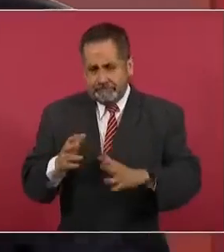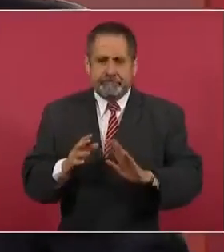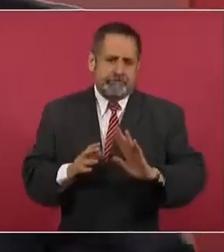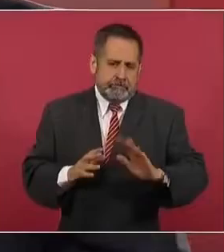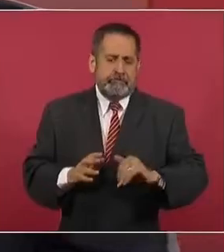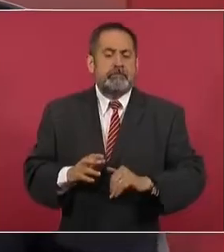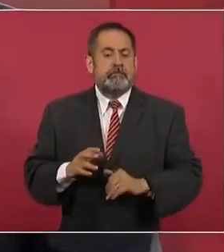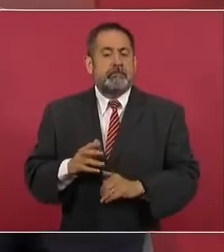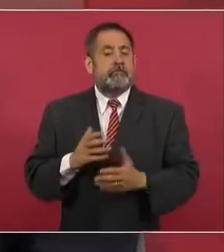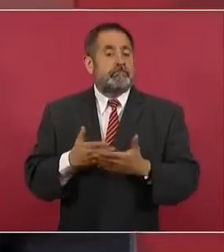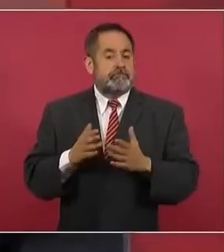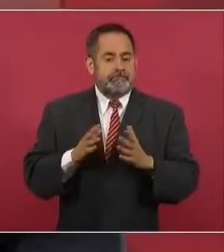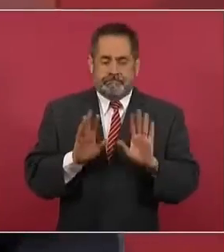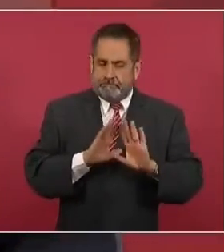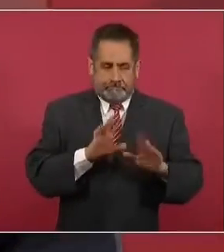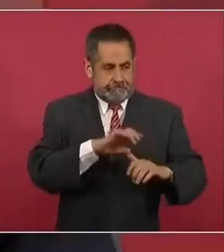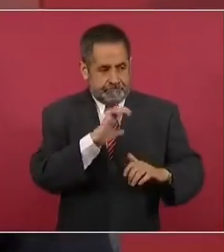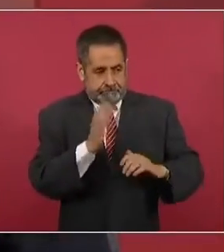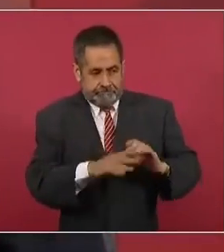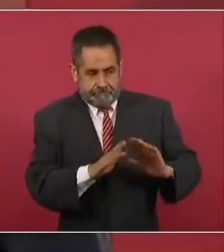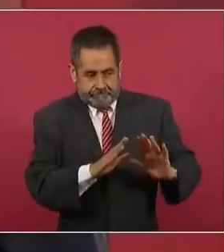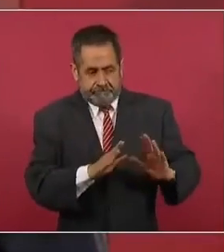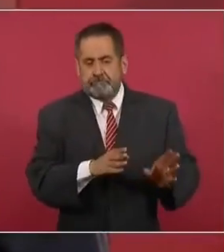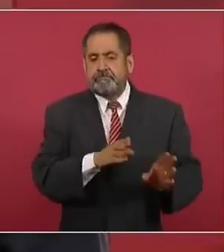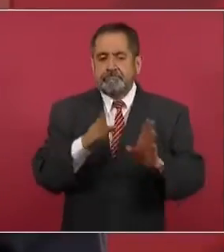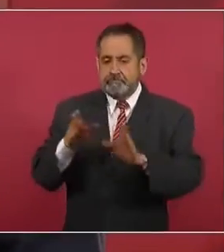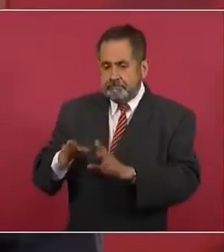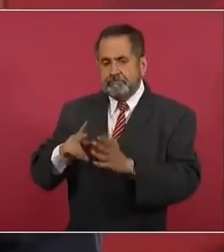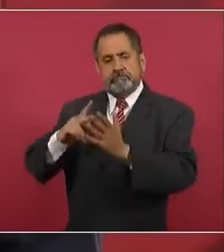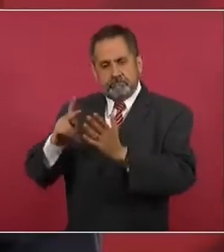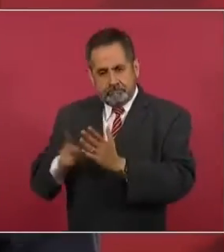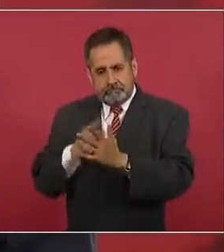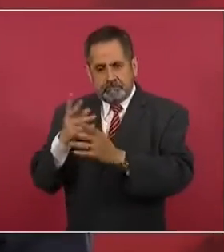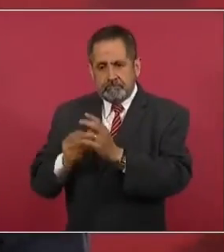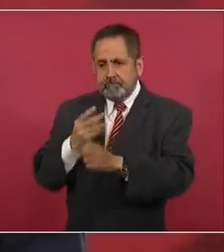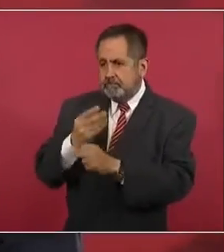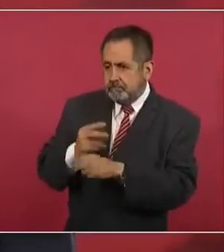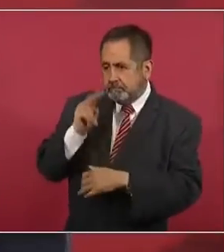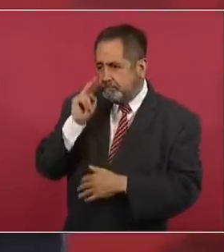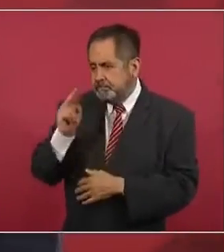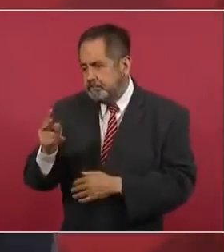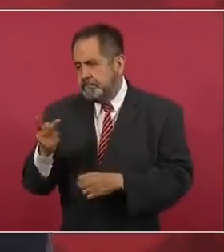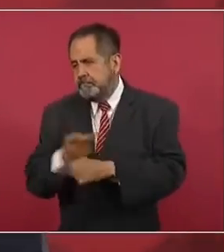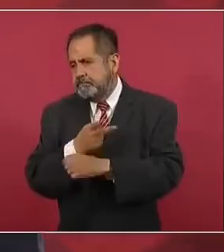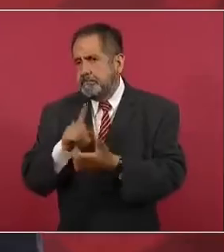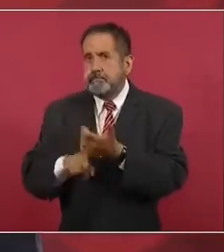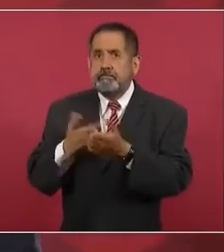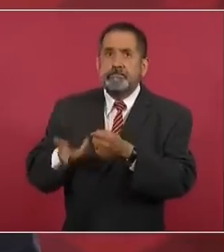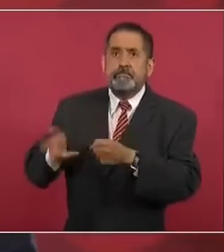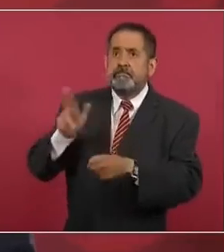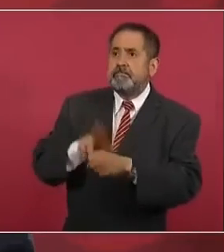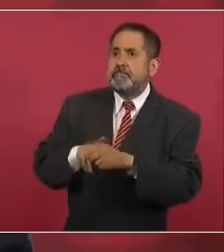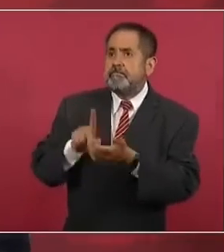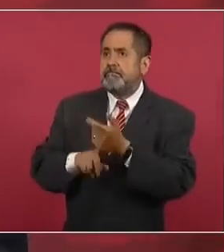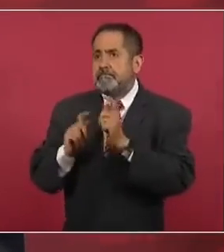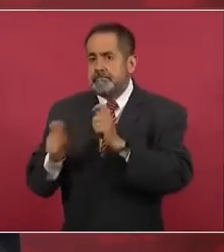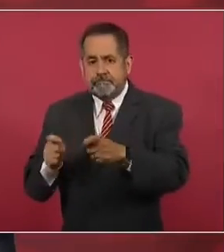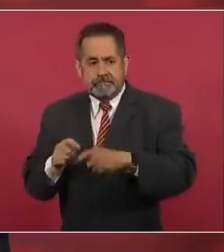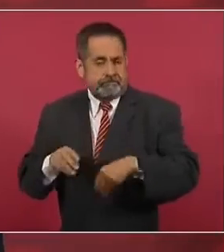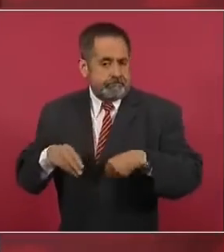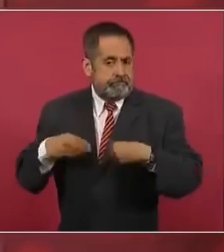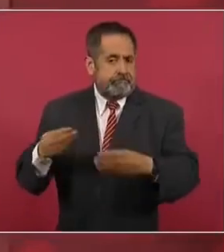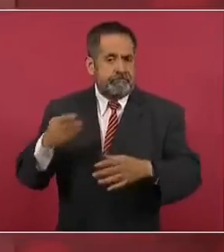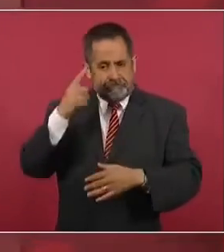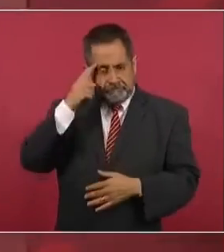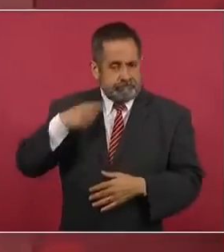a retomar, ya estamos en eso, retomar el plan original, garantizar el